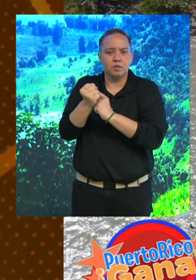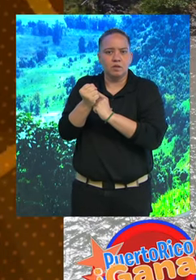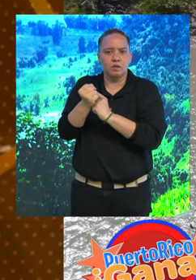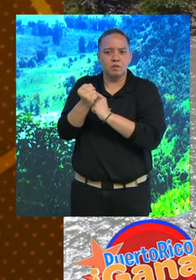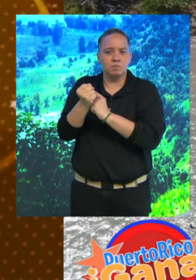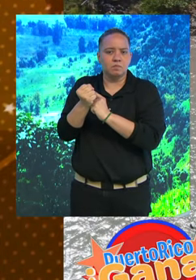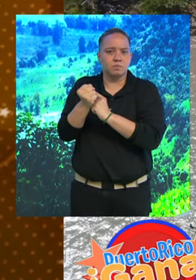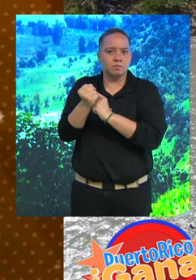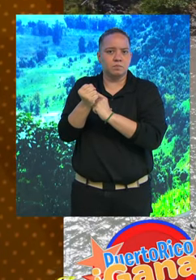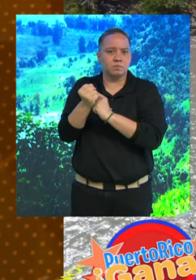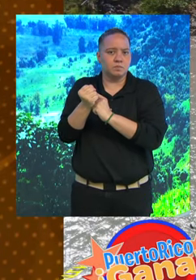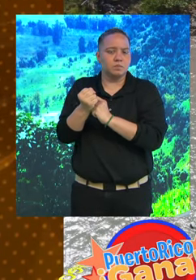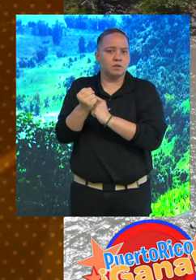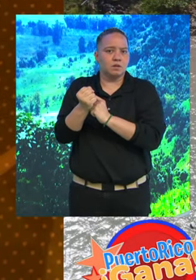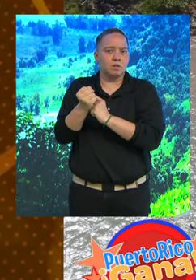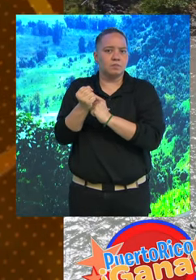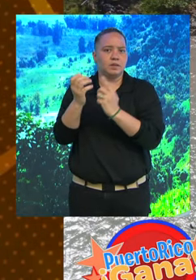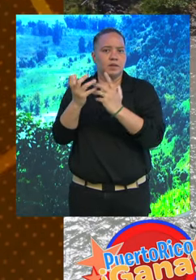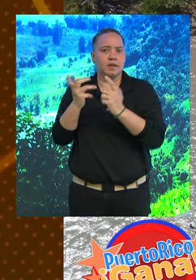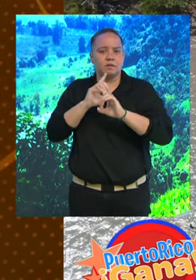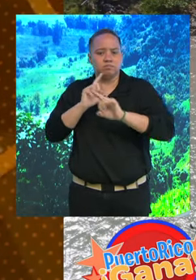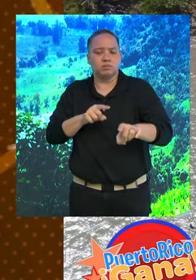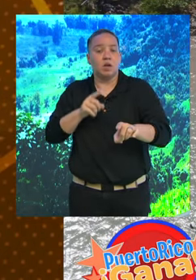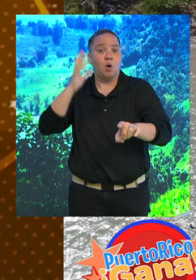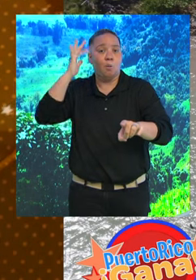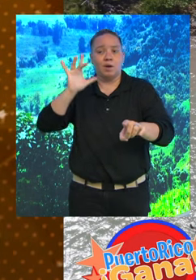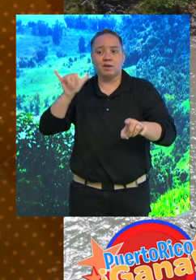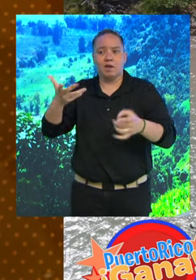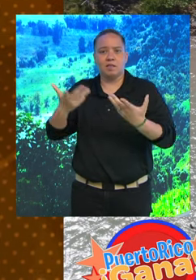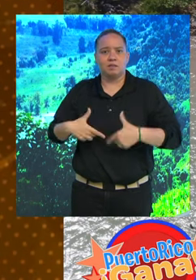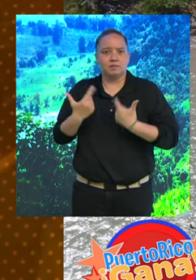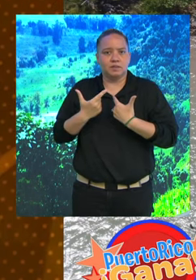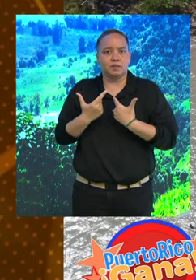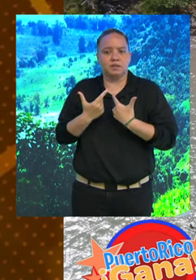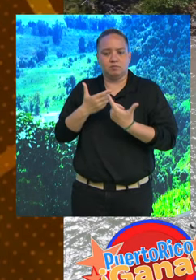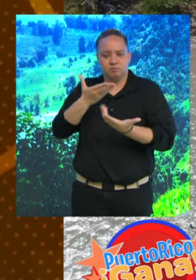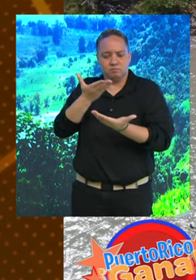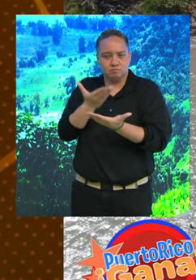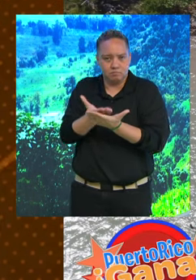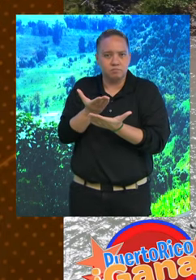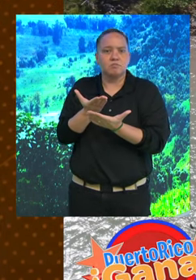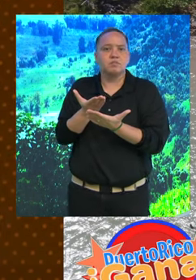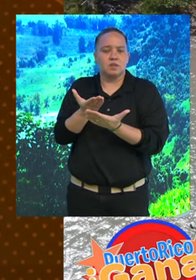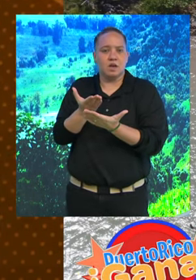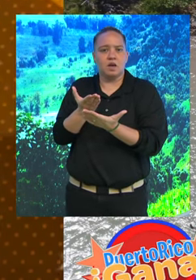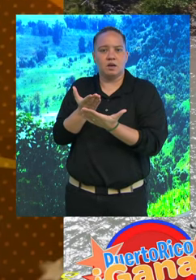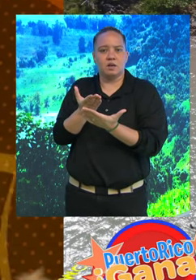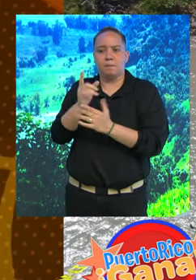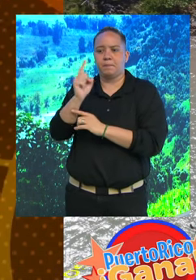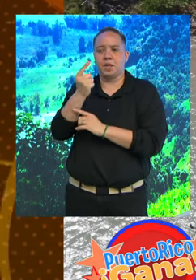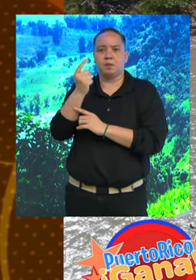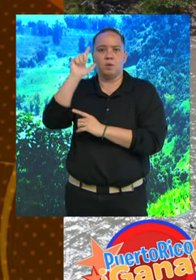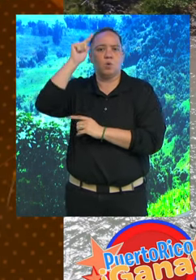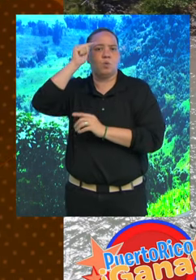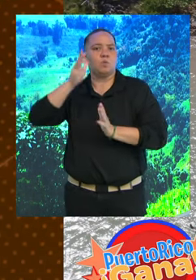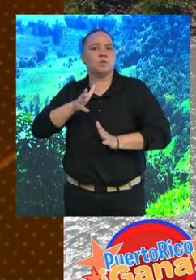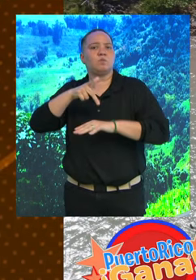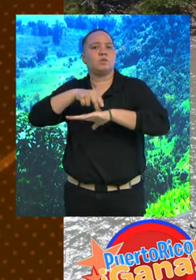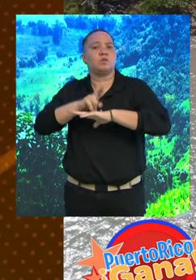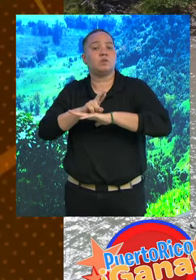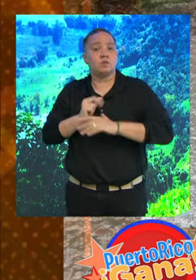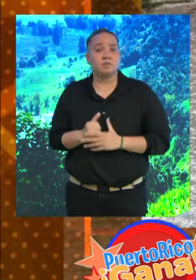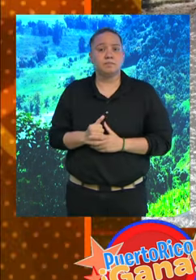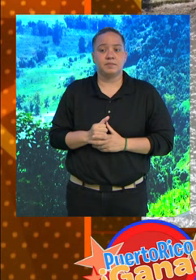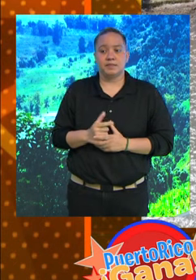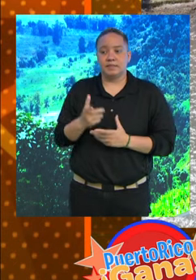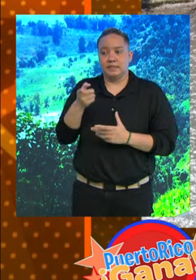de querer mandar, porque ya ahí estaba habitando cuando llega Juan Ponce de León, primer gobernante de Puerto Rico. Ya ahí